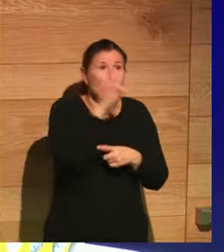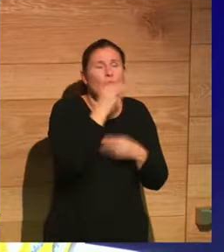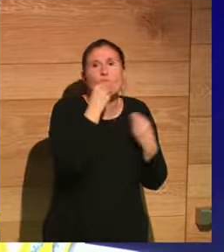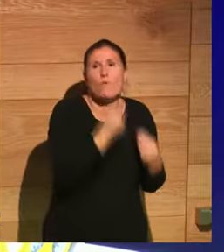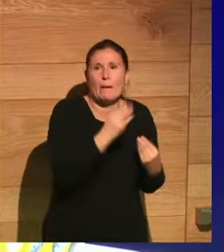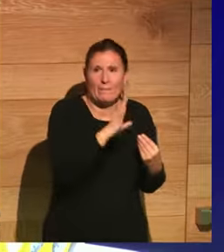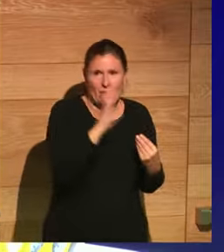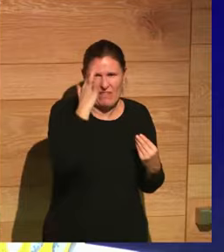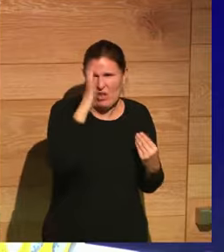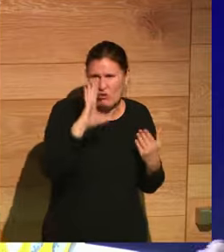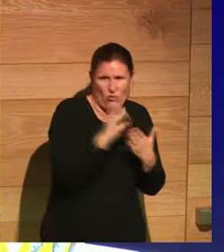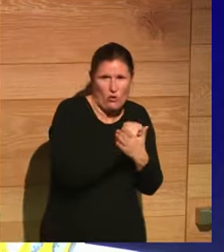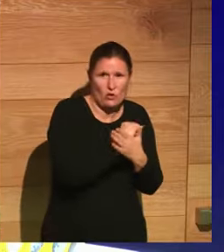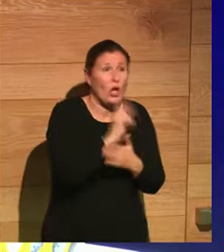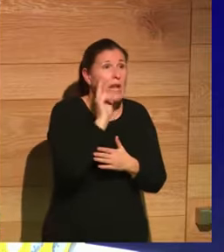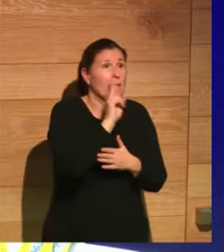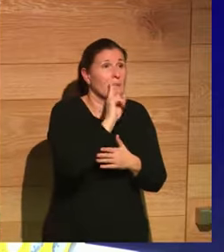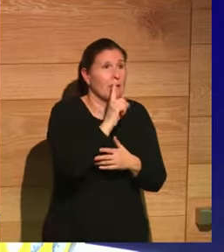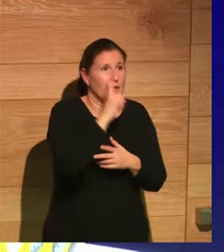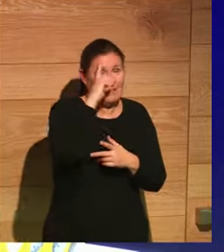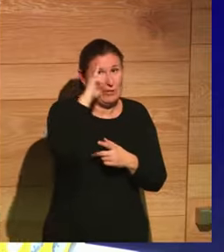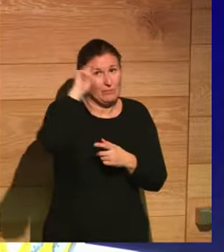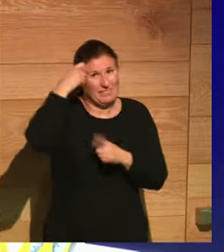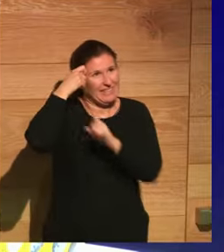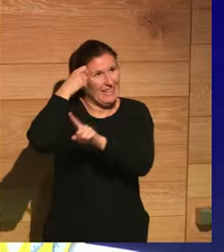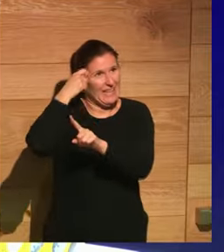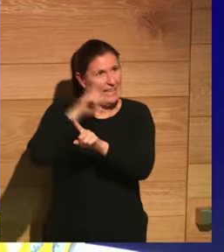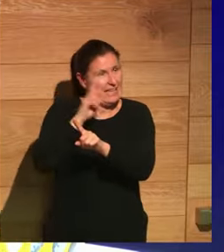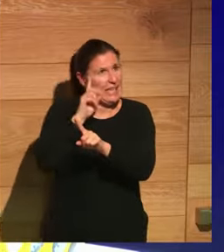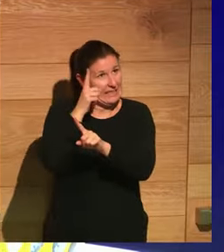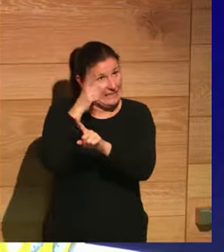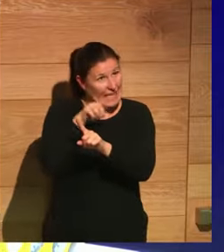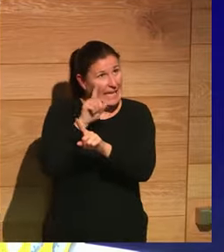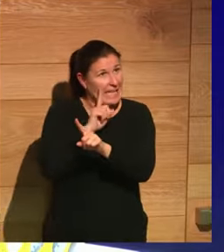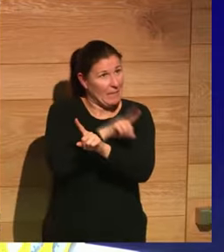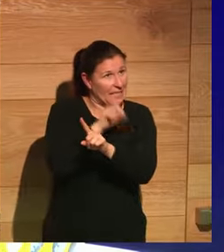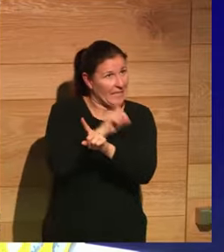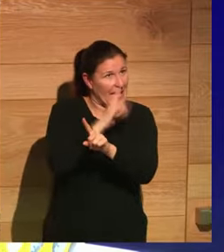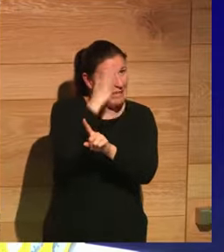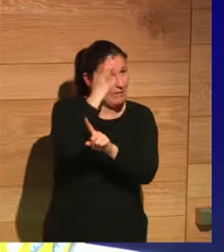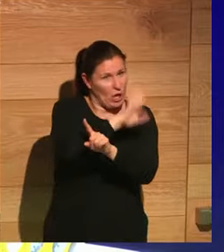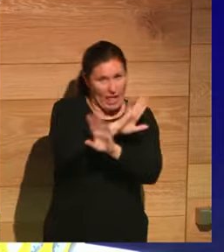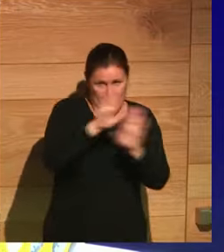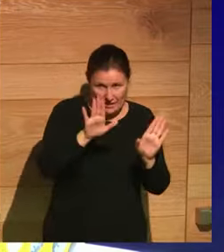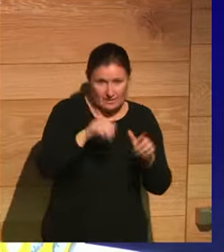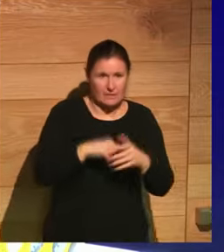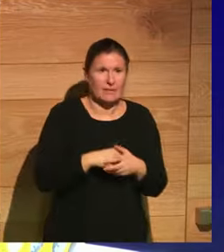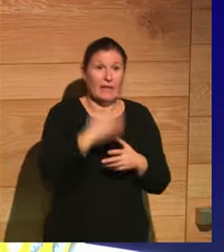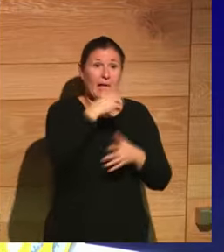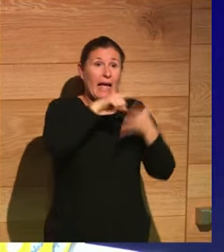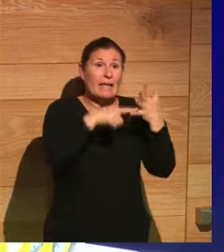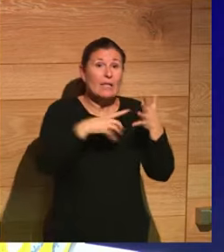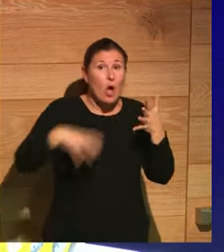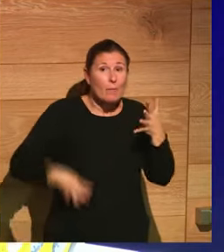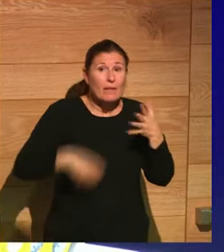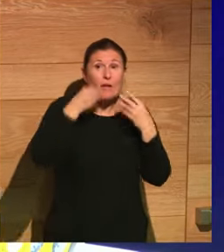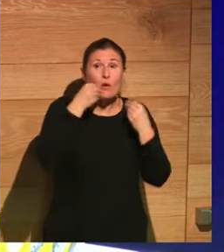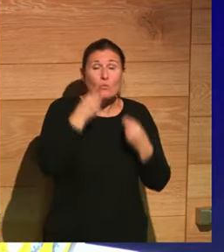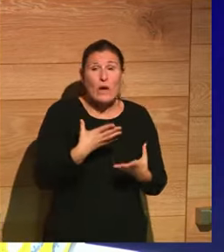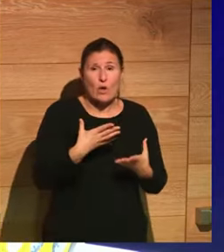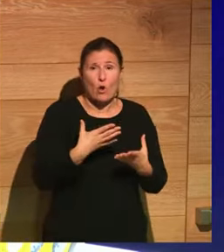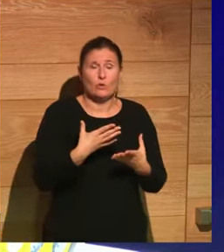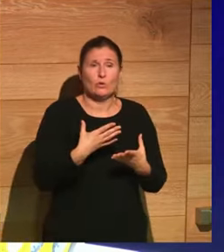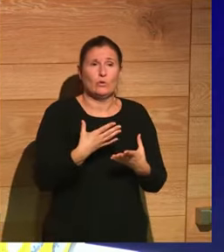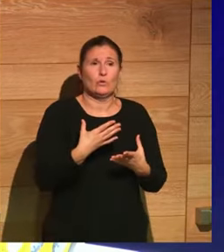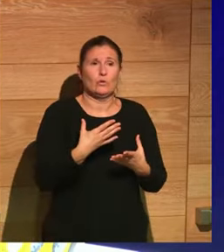peliculón pero yo cada vez que la veo apago el chip y digo venga voy a verla como si fuera ciencia ficción los cinco emperadores buenos claro